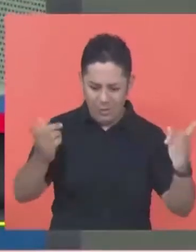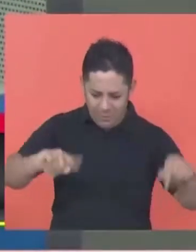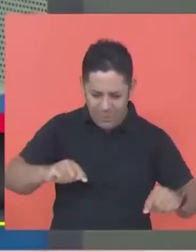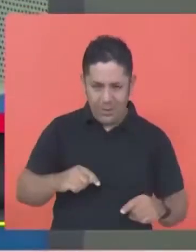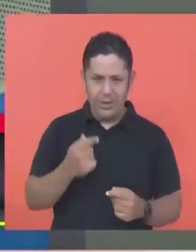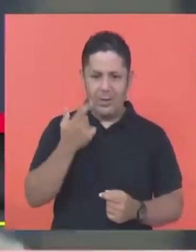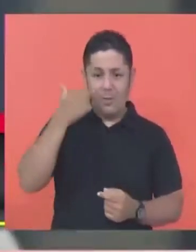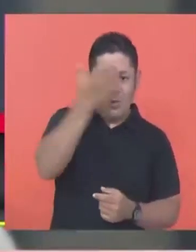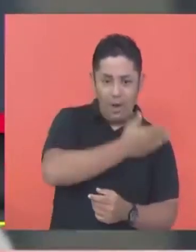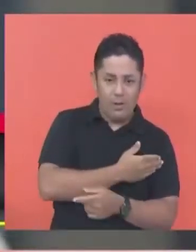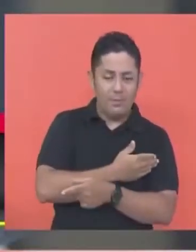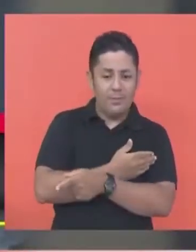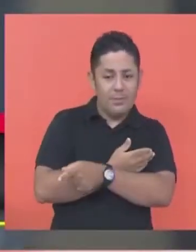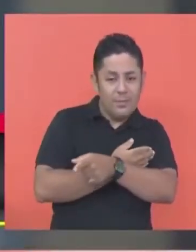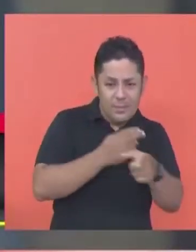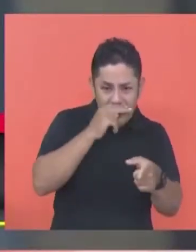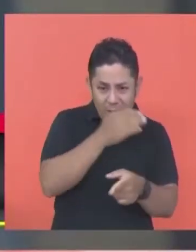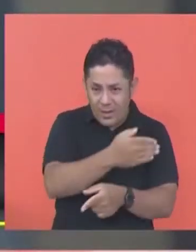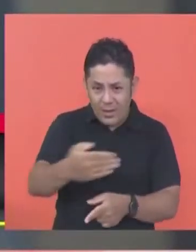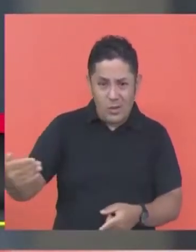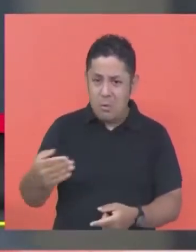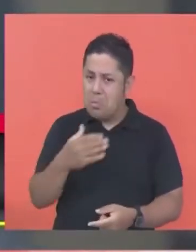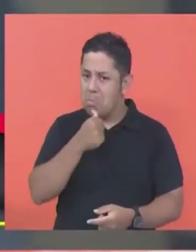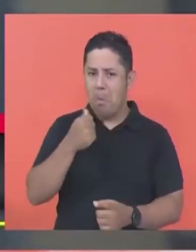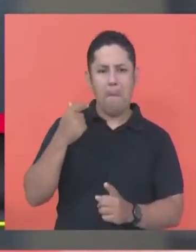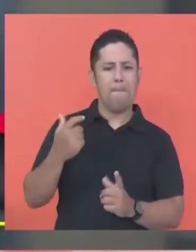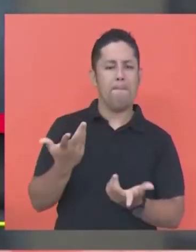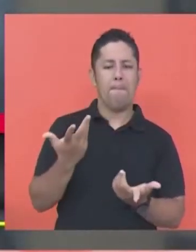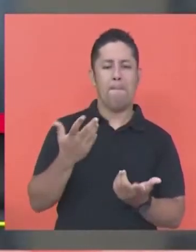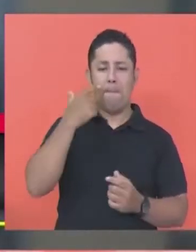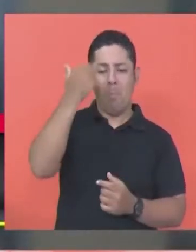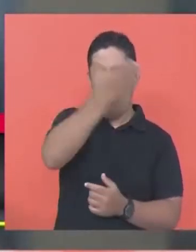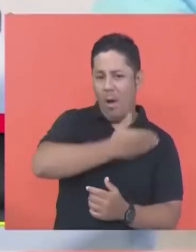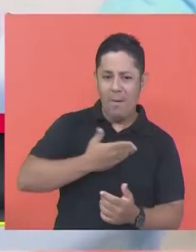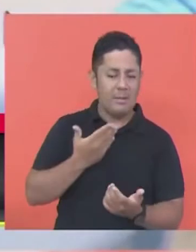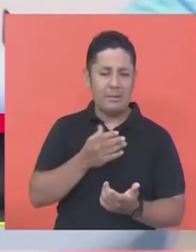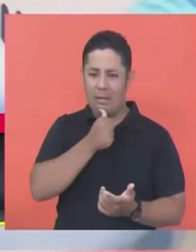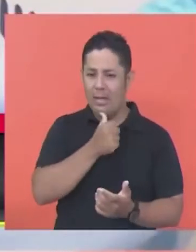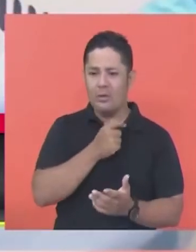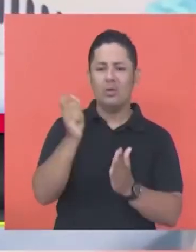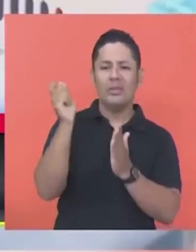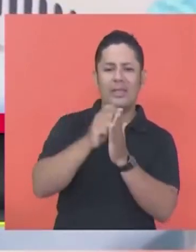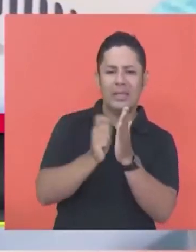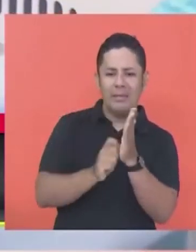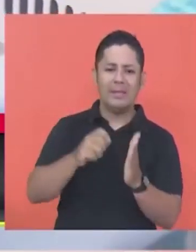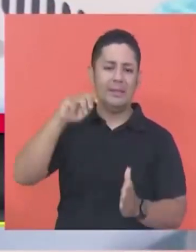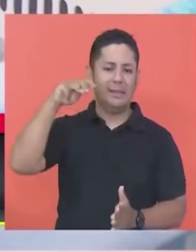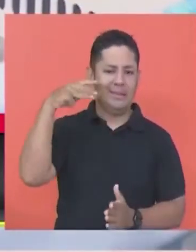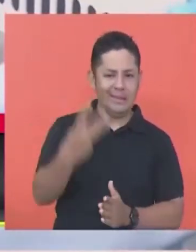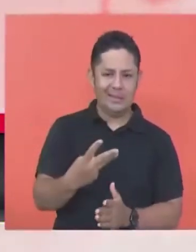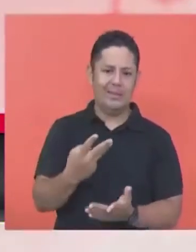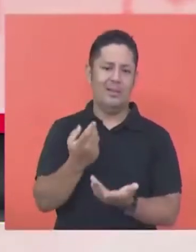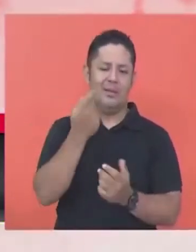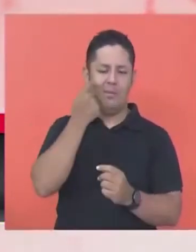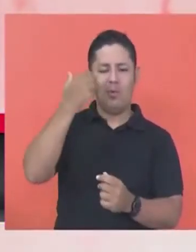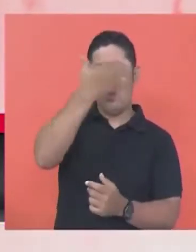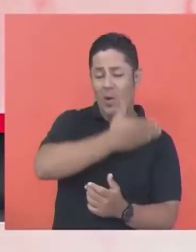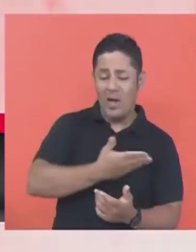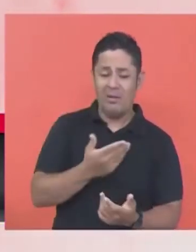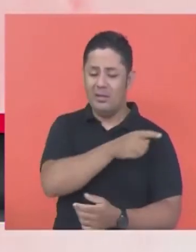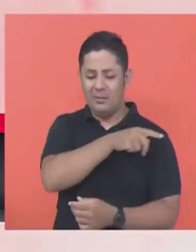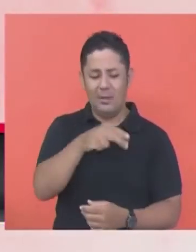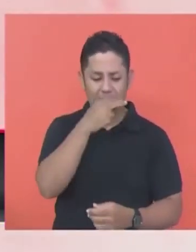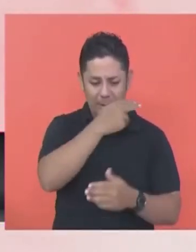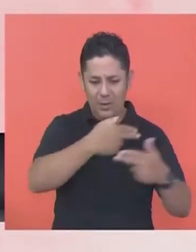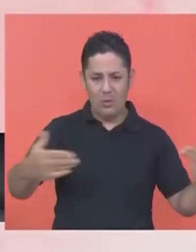la familia. Y si hay niños, había que tomársela a los niños. A mis hijos no le han tomado la prueba. Tuve que